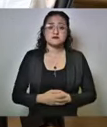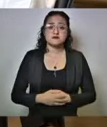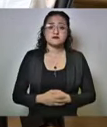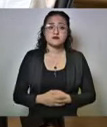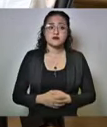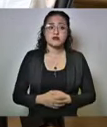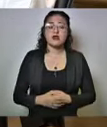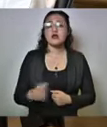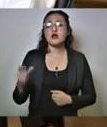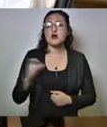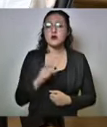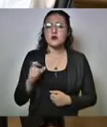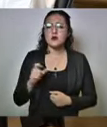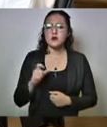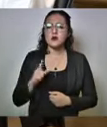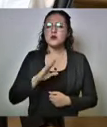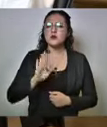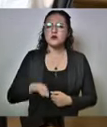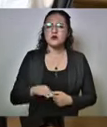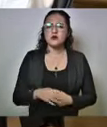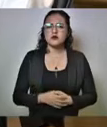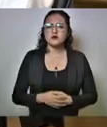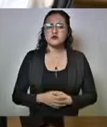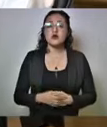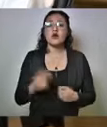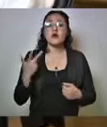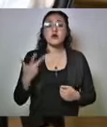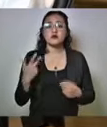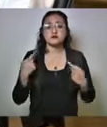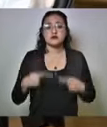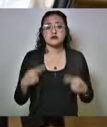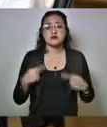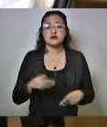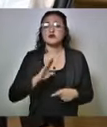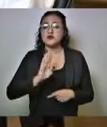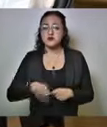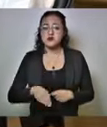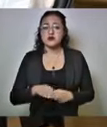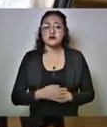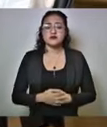¿Cuántos fallecidos, doctor? Ocho. Ocho nuevos fallecidos.